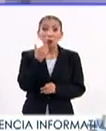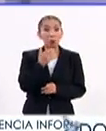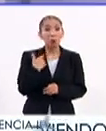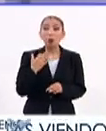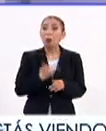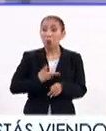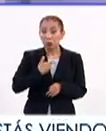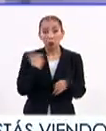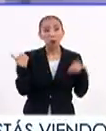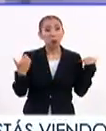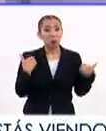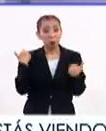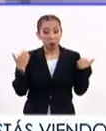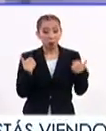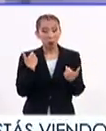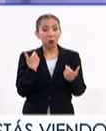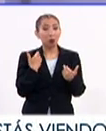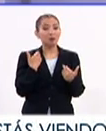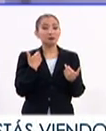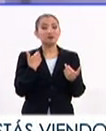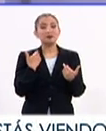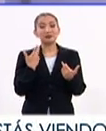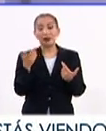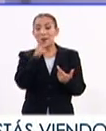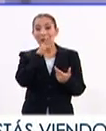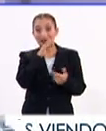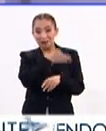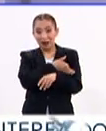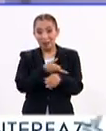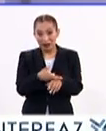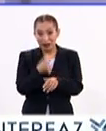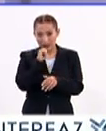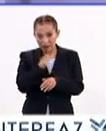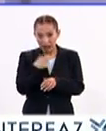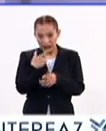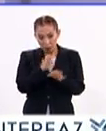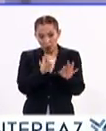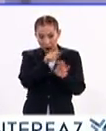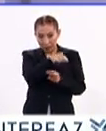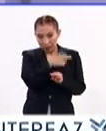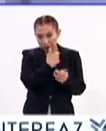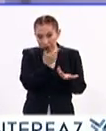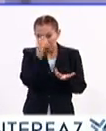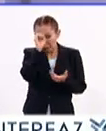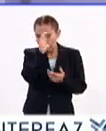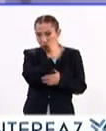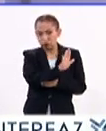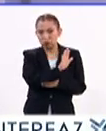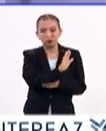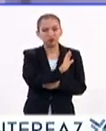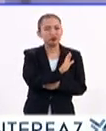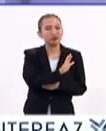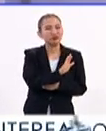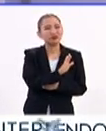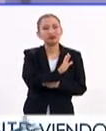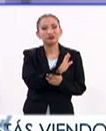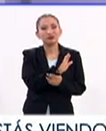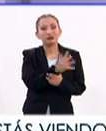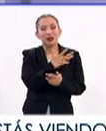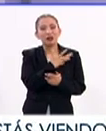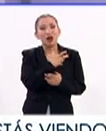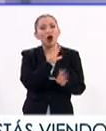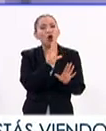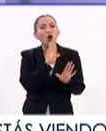muy bien, se divirtieron, los padres de familia, que también fue importante, que tenían un, este,